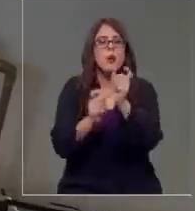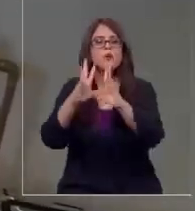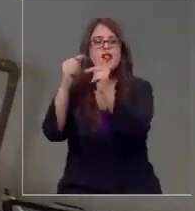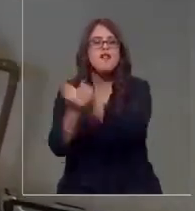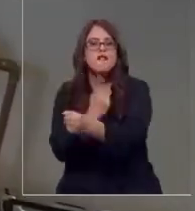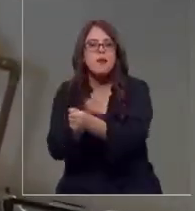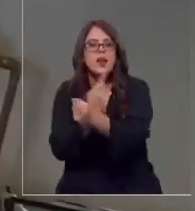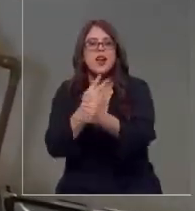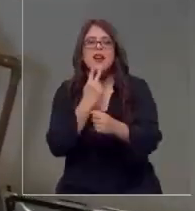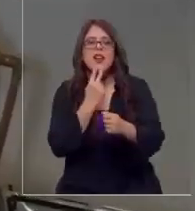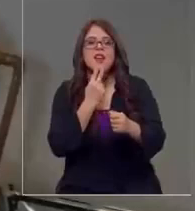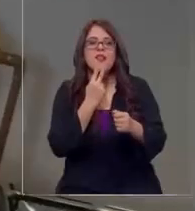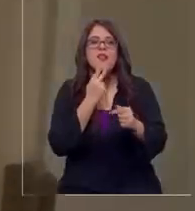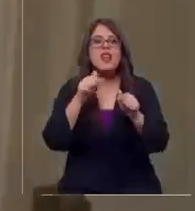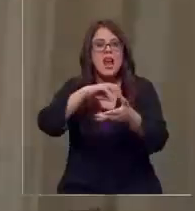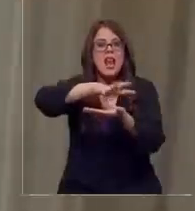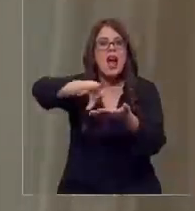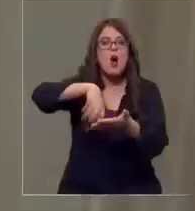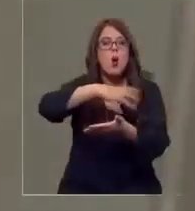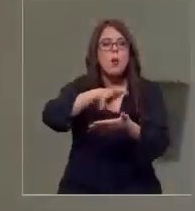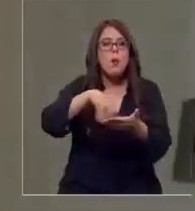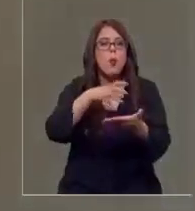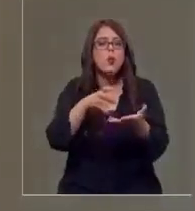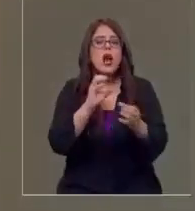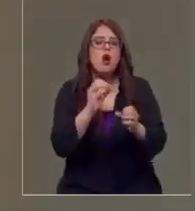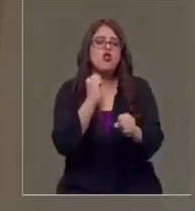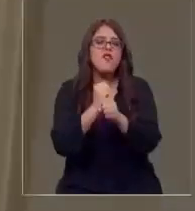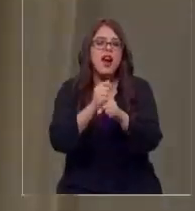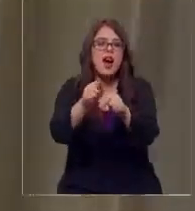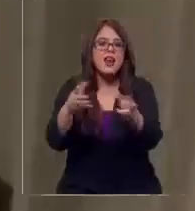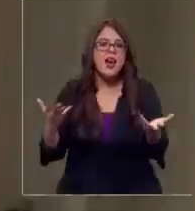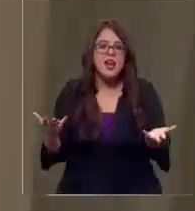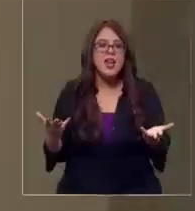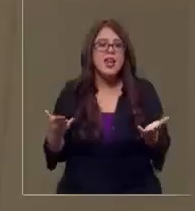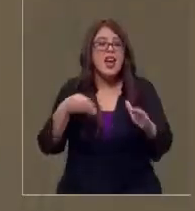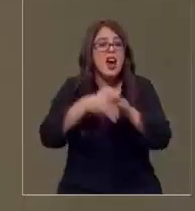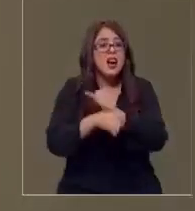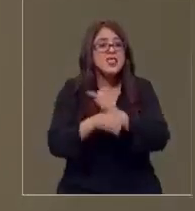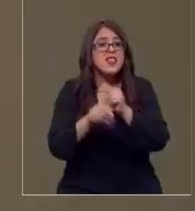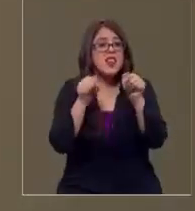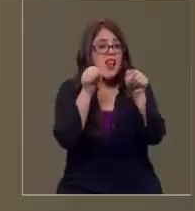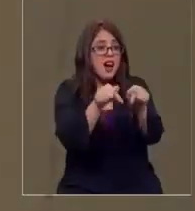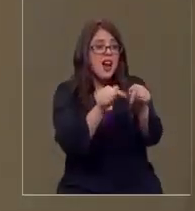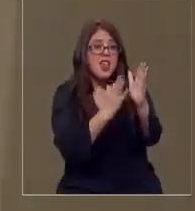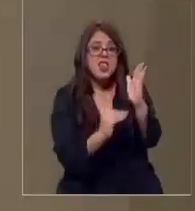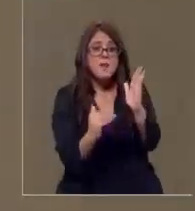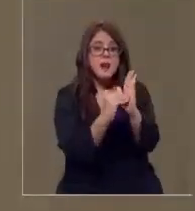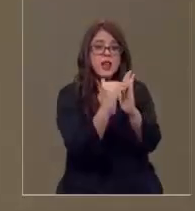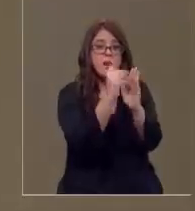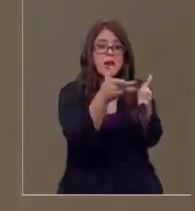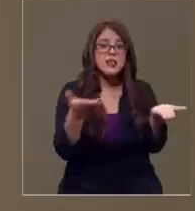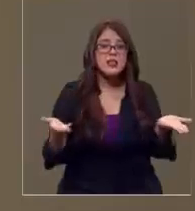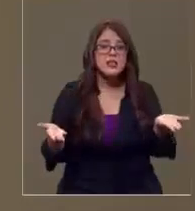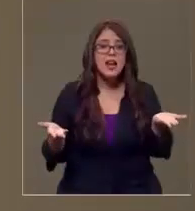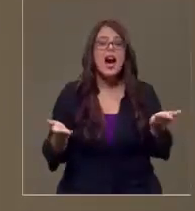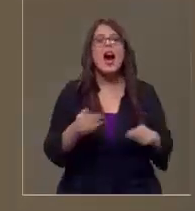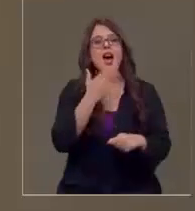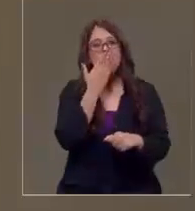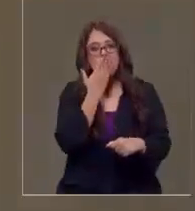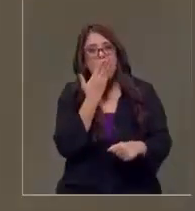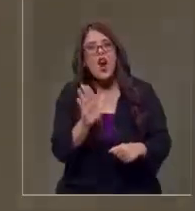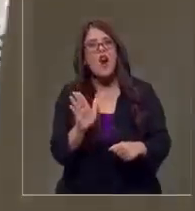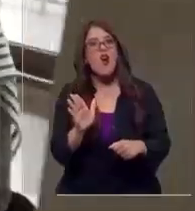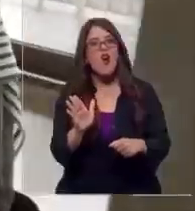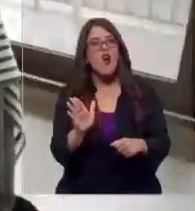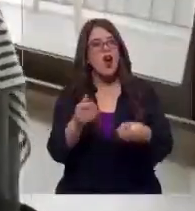que viven de allegadas en la comuna o bien trabajan en ella. Acceder a uno de estos departamentos les mejoraría